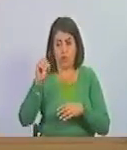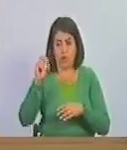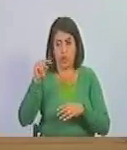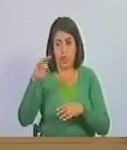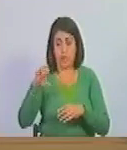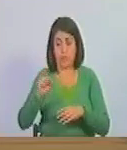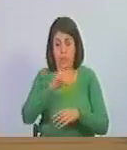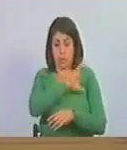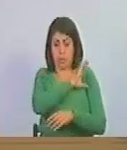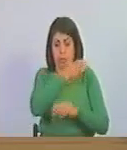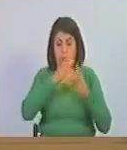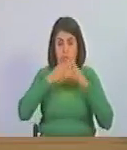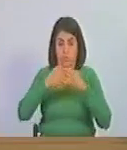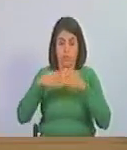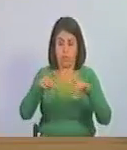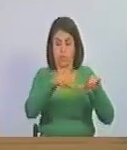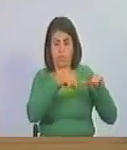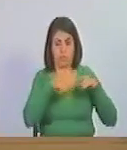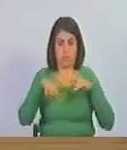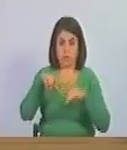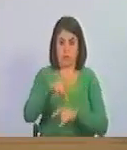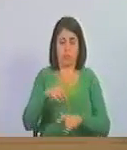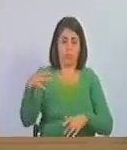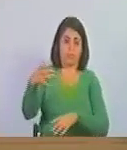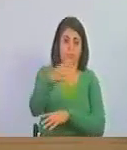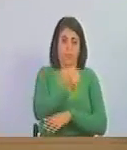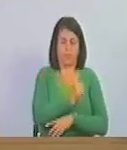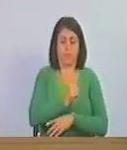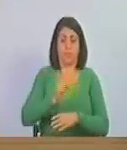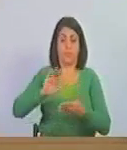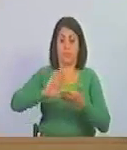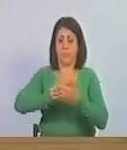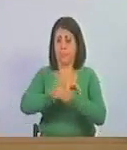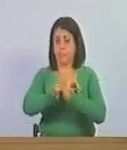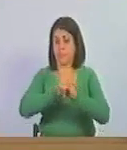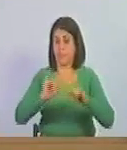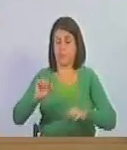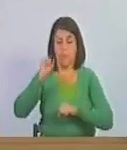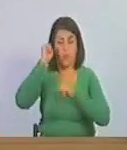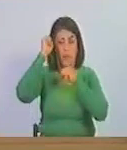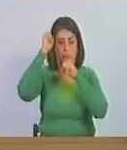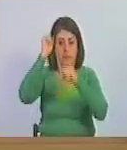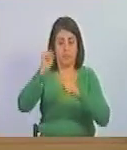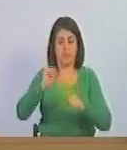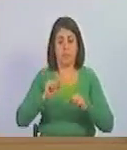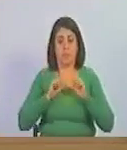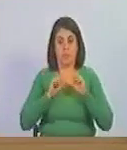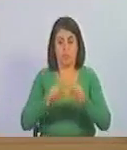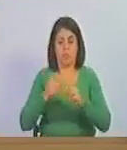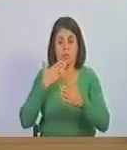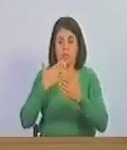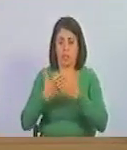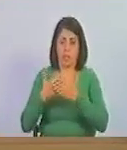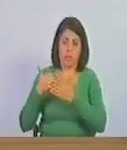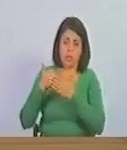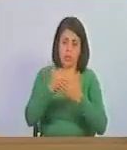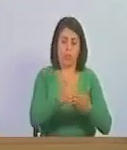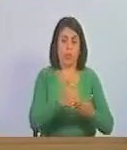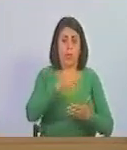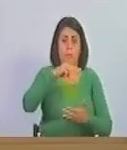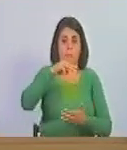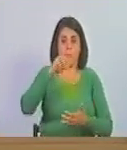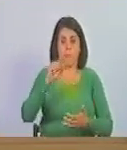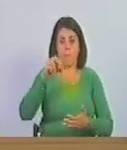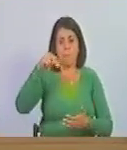del apostadero de esa región quien logró sellar el triunfo definitivo gracias a la ayuda del general Manuel Manrique